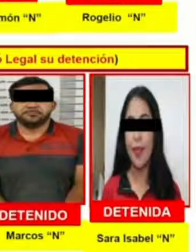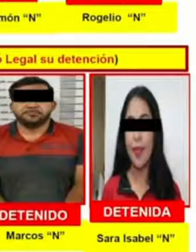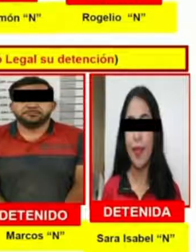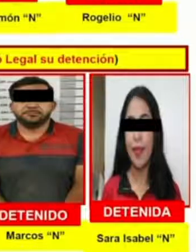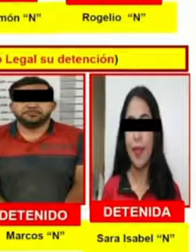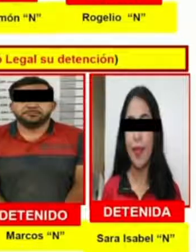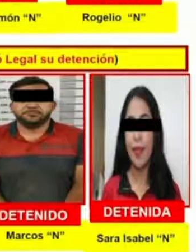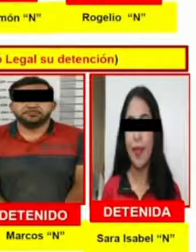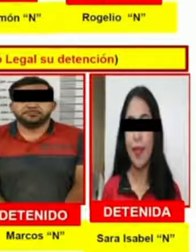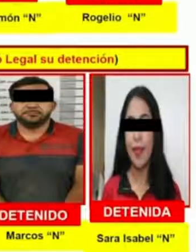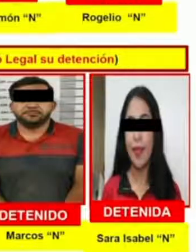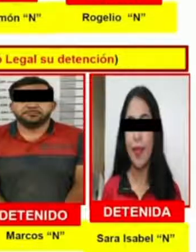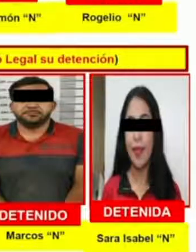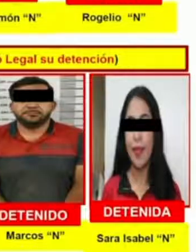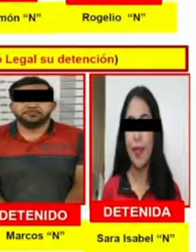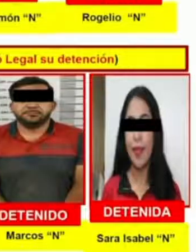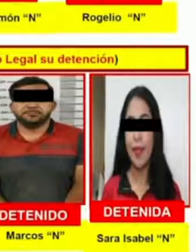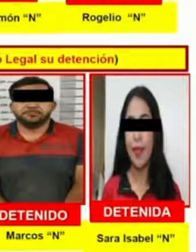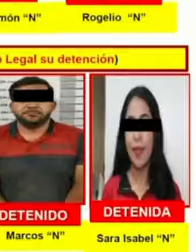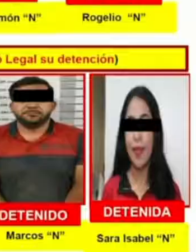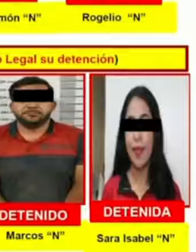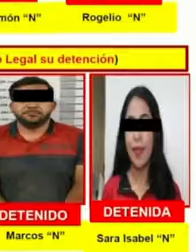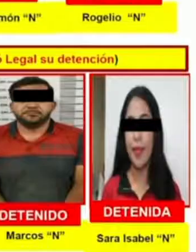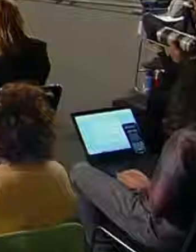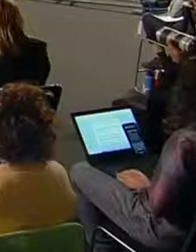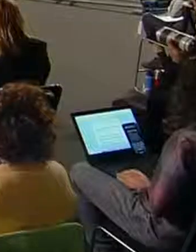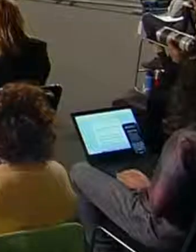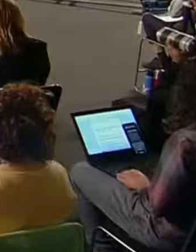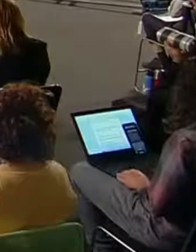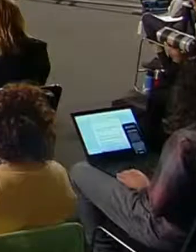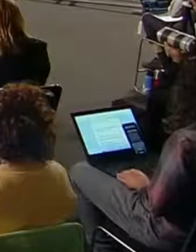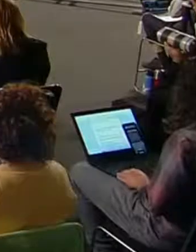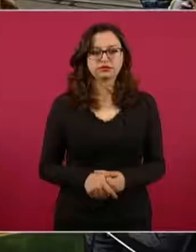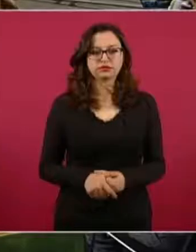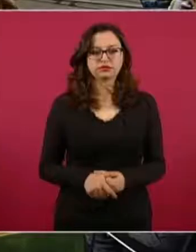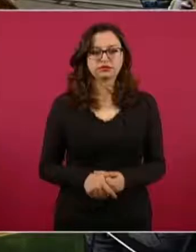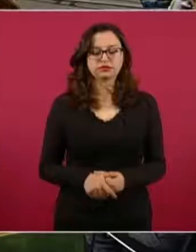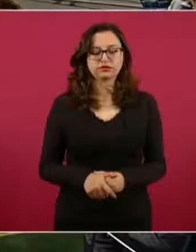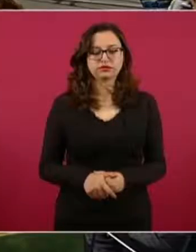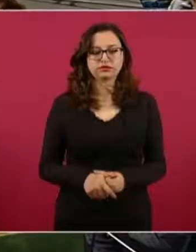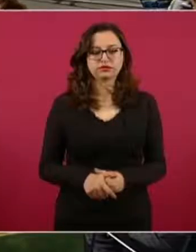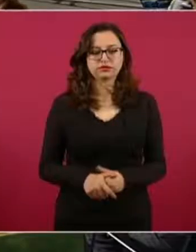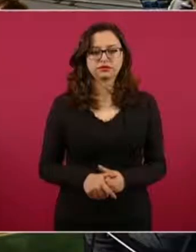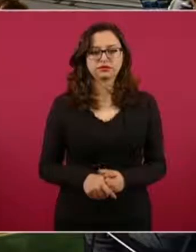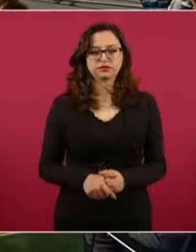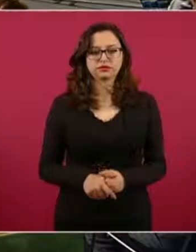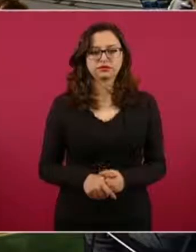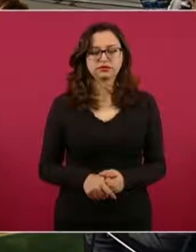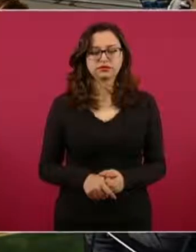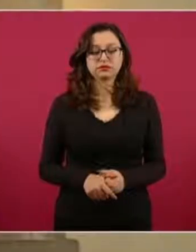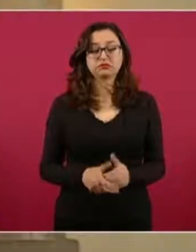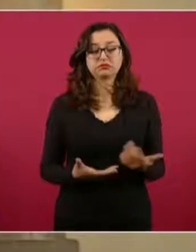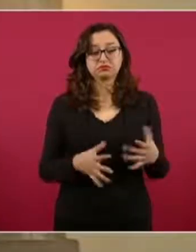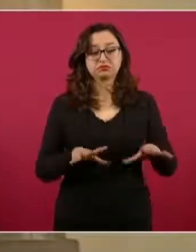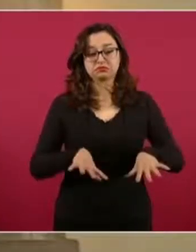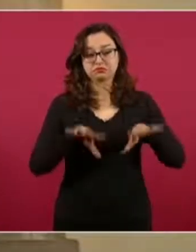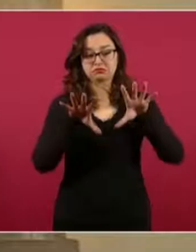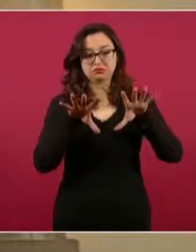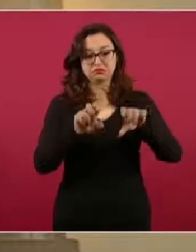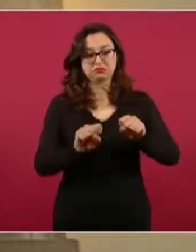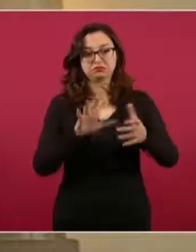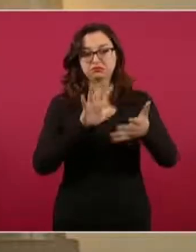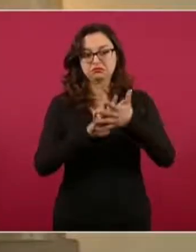Inteligencia y la Fiscalía General de Baja California. Fueron detenidos, ya se calificó de legal su detención